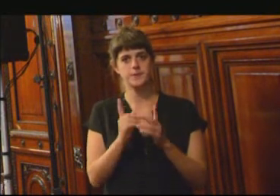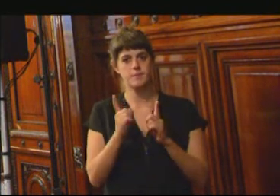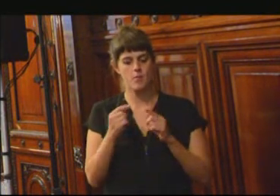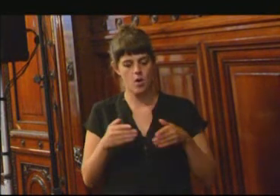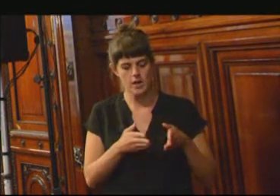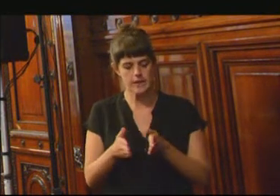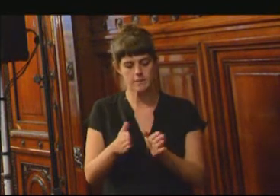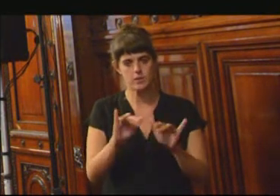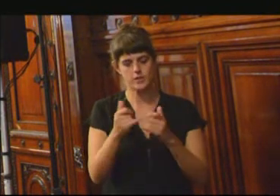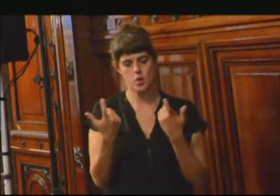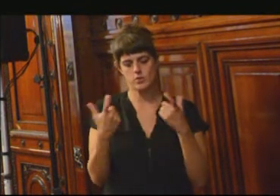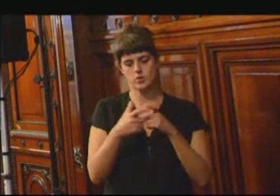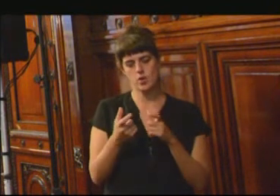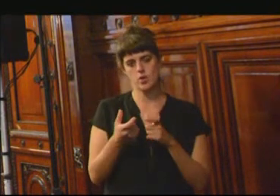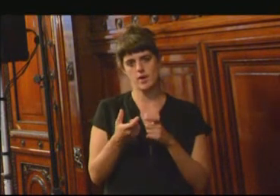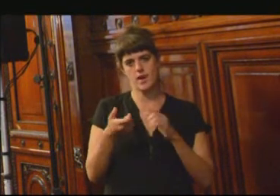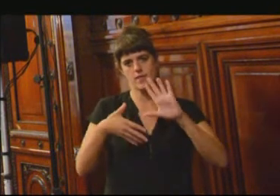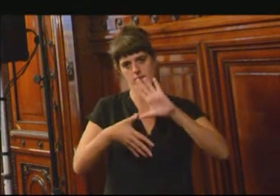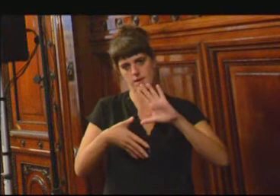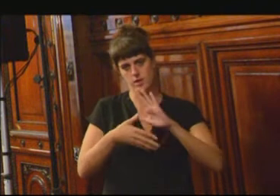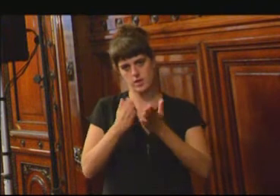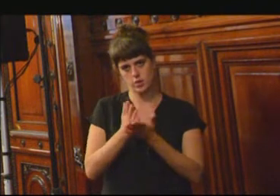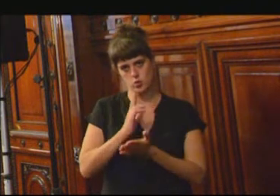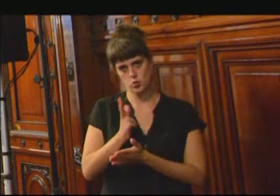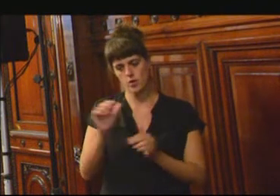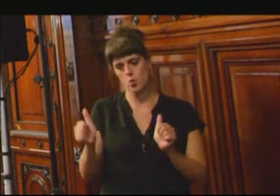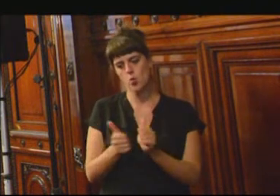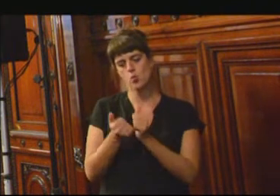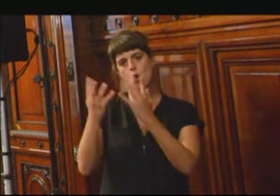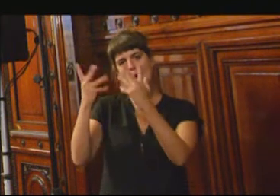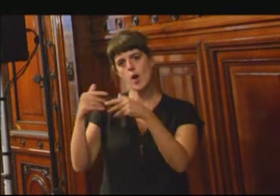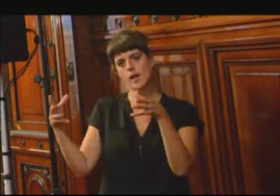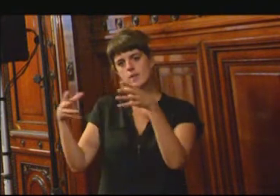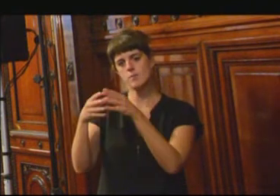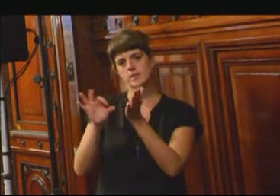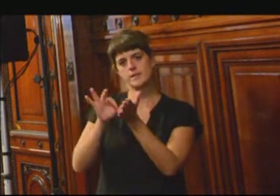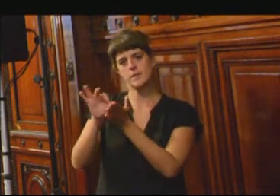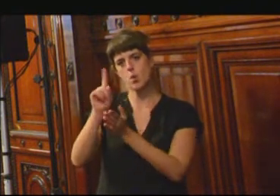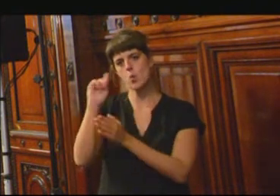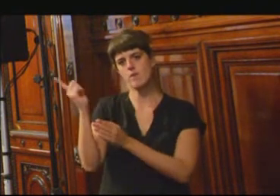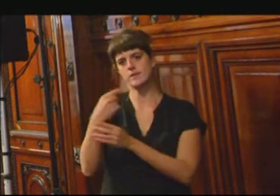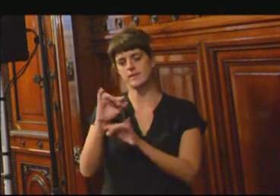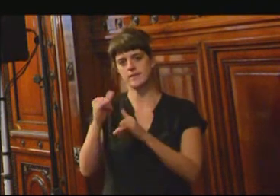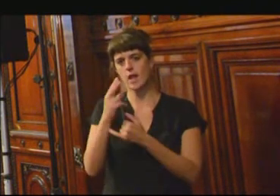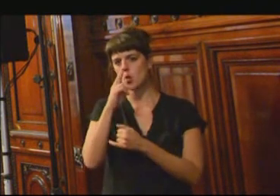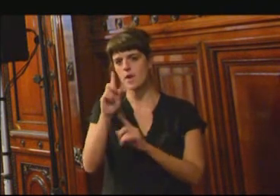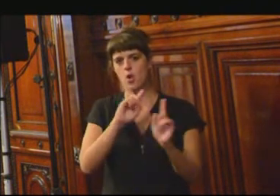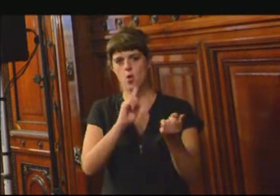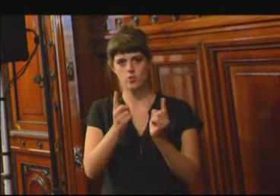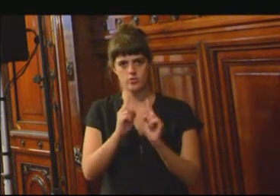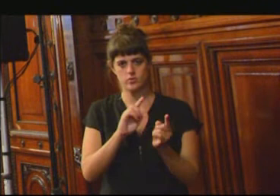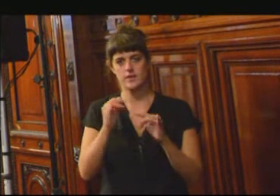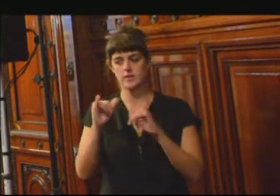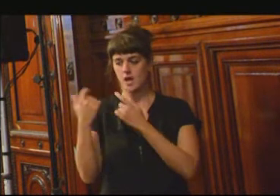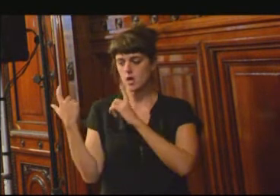Interamericana. Junto a los organismos del Sistema Universal. Que en el 2011 han tenido en marzo y en noviembre reuniones